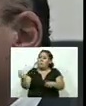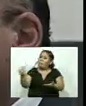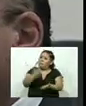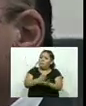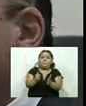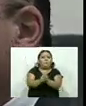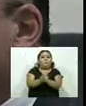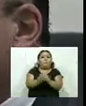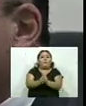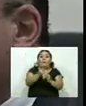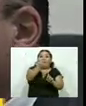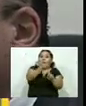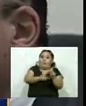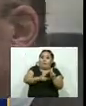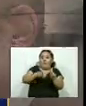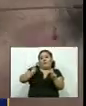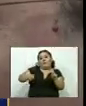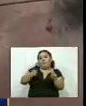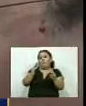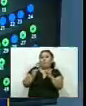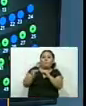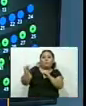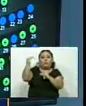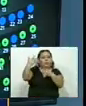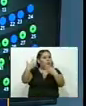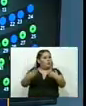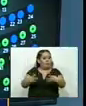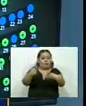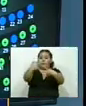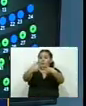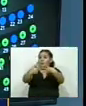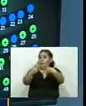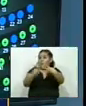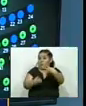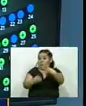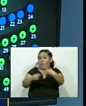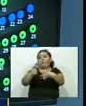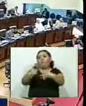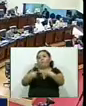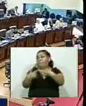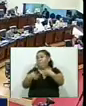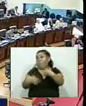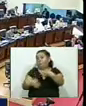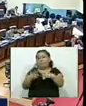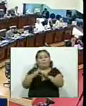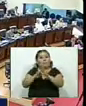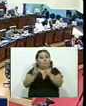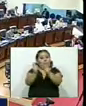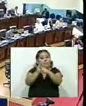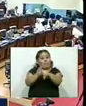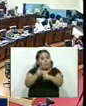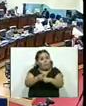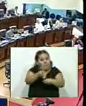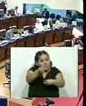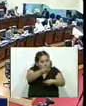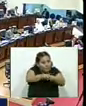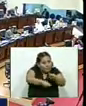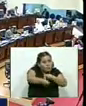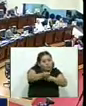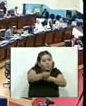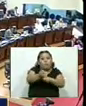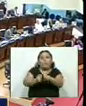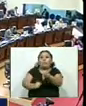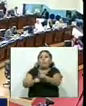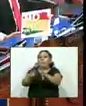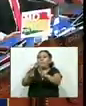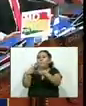En el caso del magistrado Eduardo Escalante, se reformó el Código Penal para que no se vuelva a repetir un hecho similar. Negociar y financiar pandillas